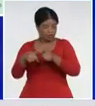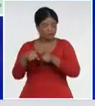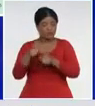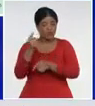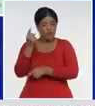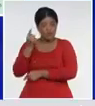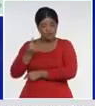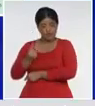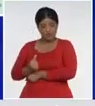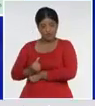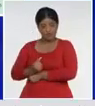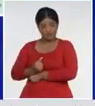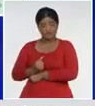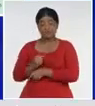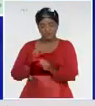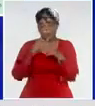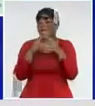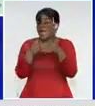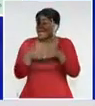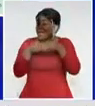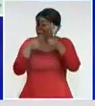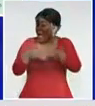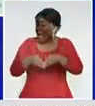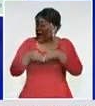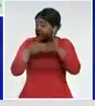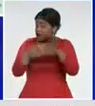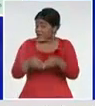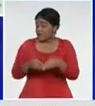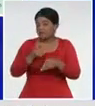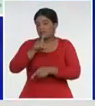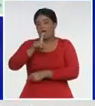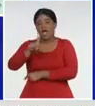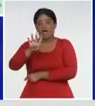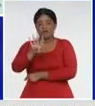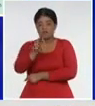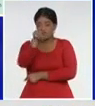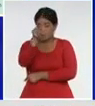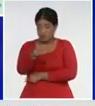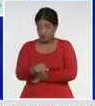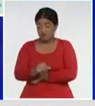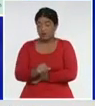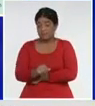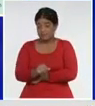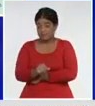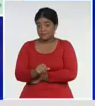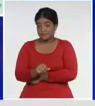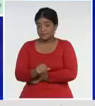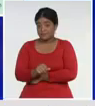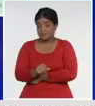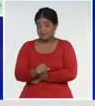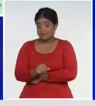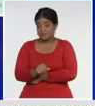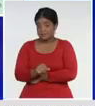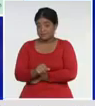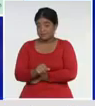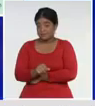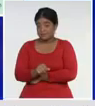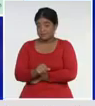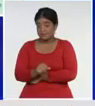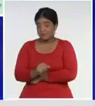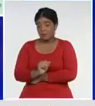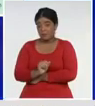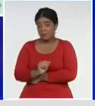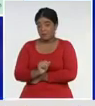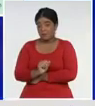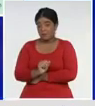bien, ayer, con los 114 casos, autóctonos, confirma, tenemos que reconocer, que son 10 menos,